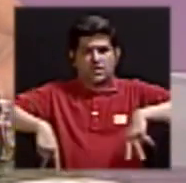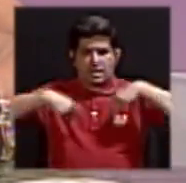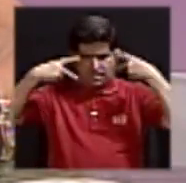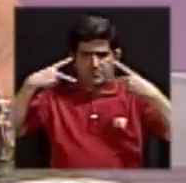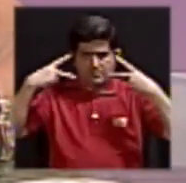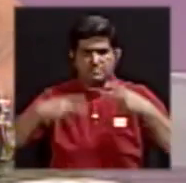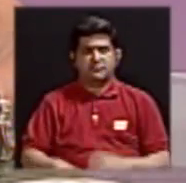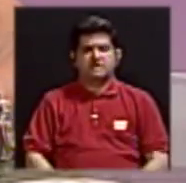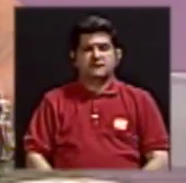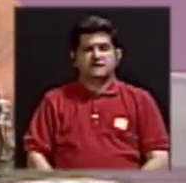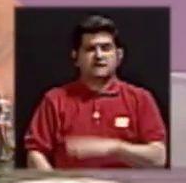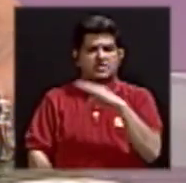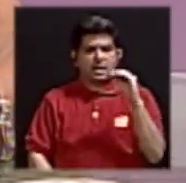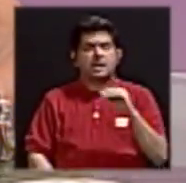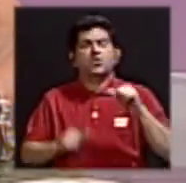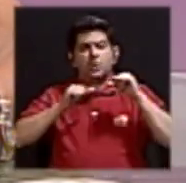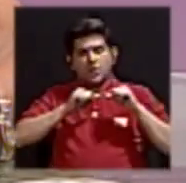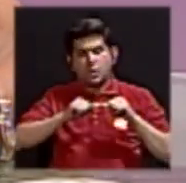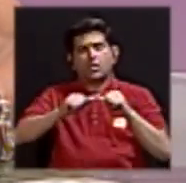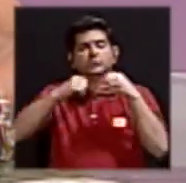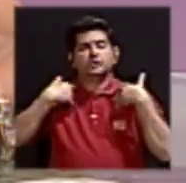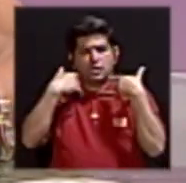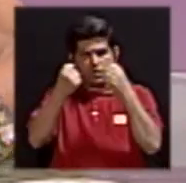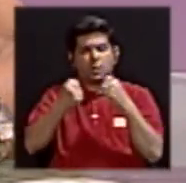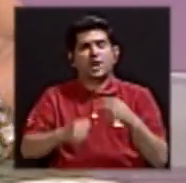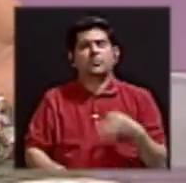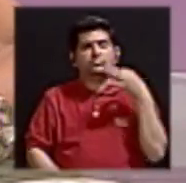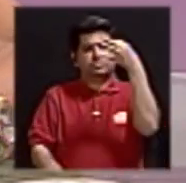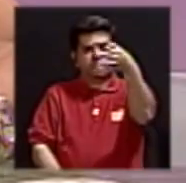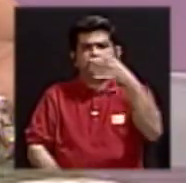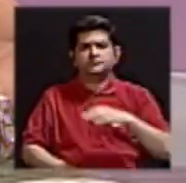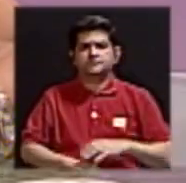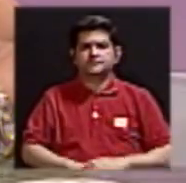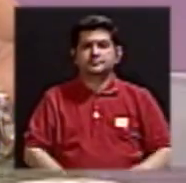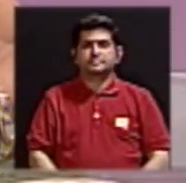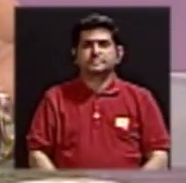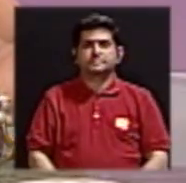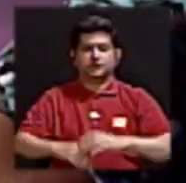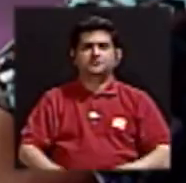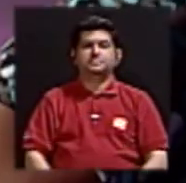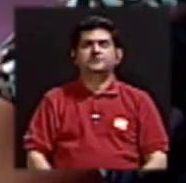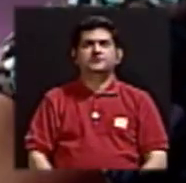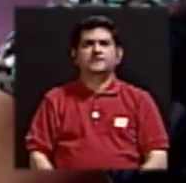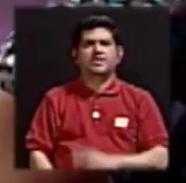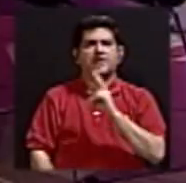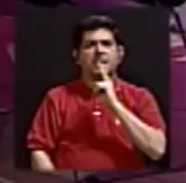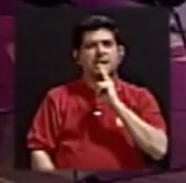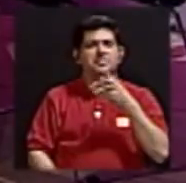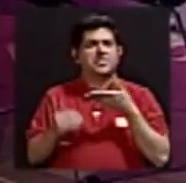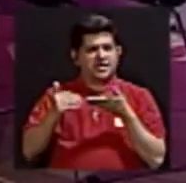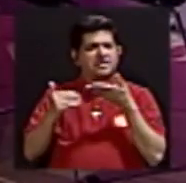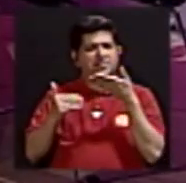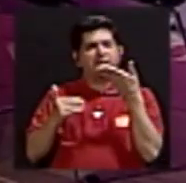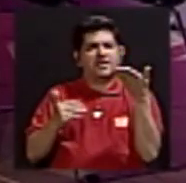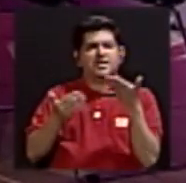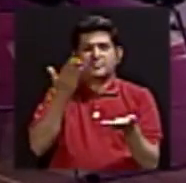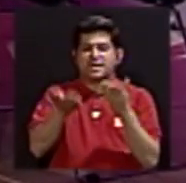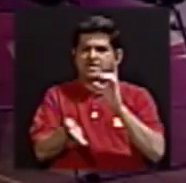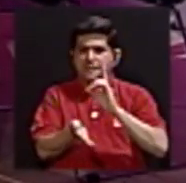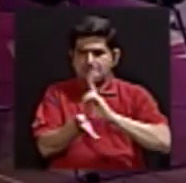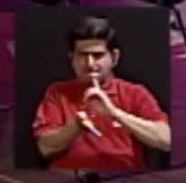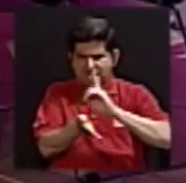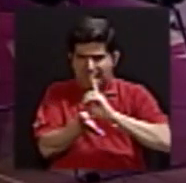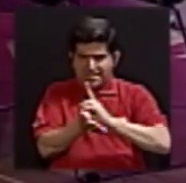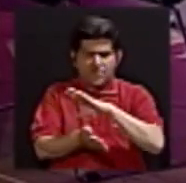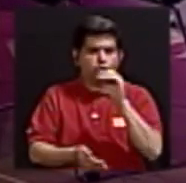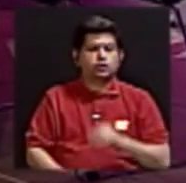vida y la continuación de su salud a largo plazo. ¿Realmente hay elementos médicos